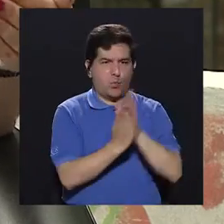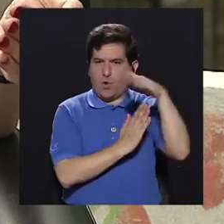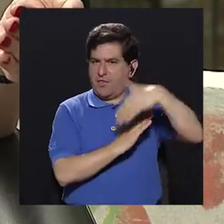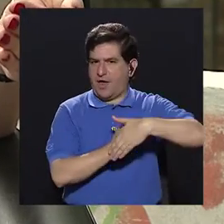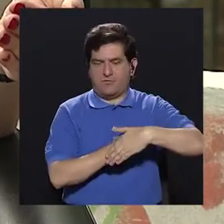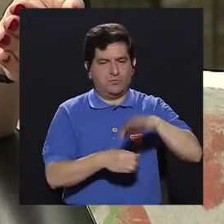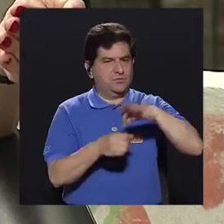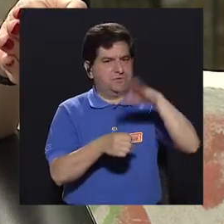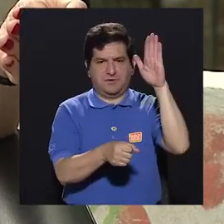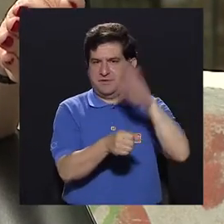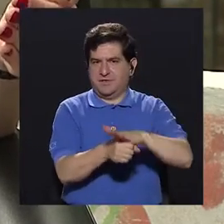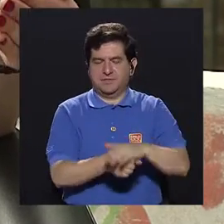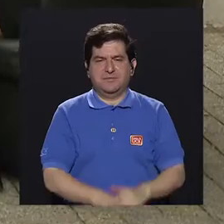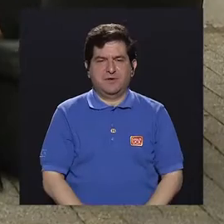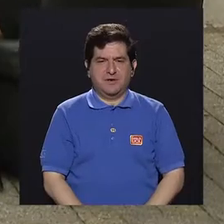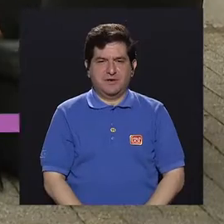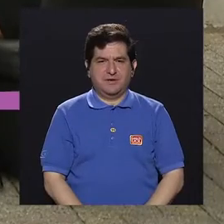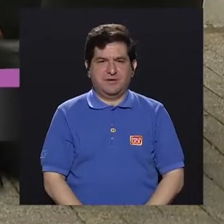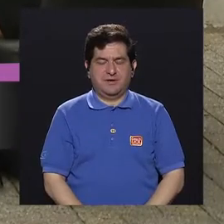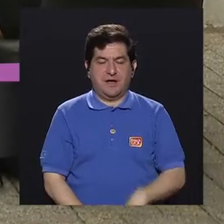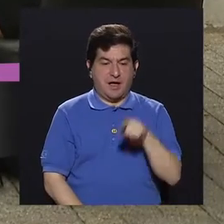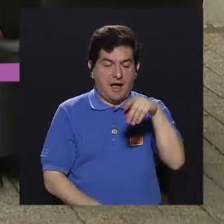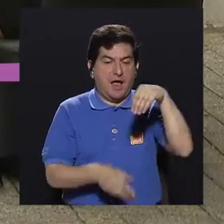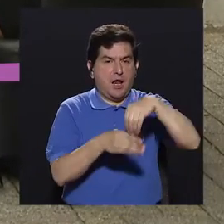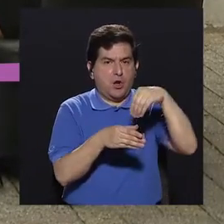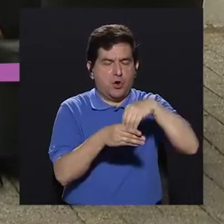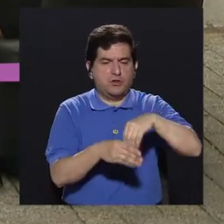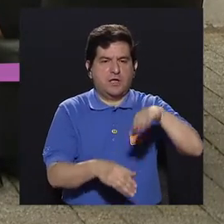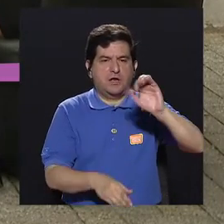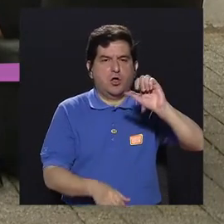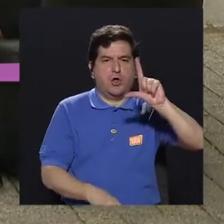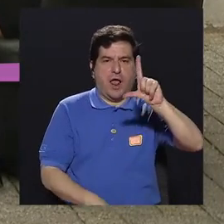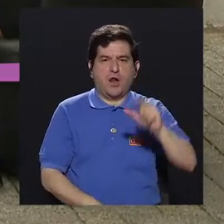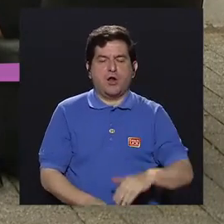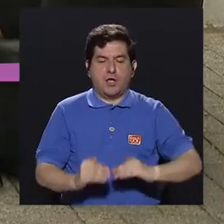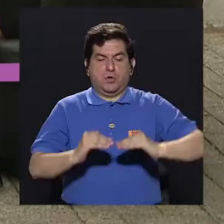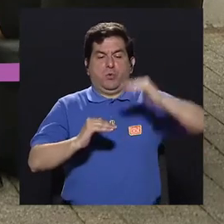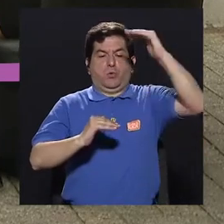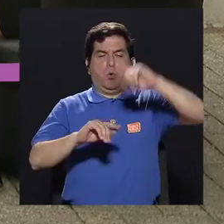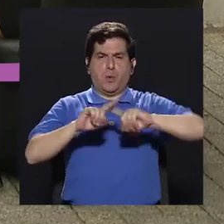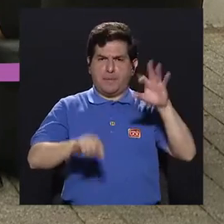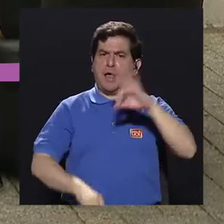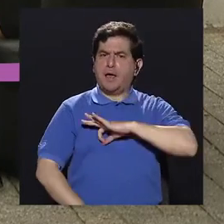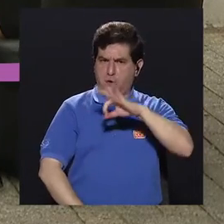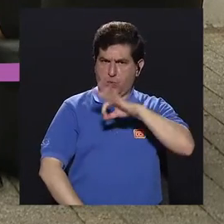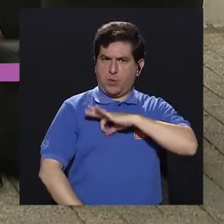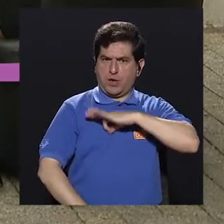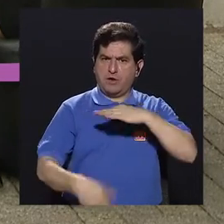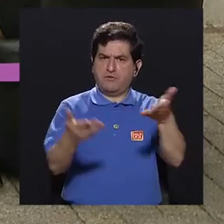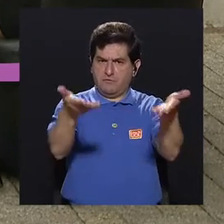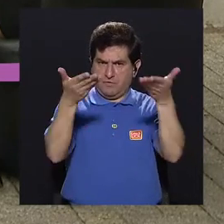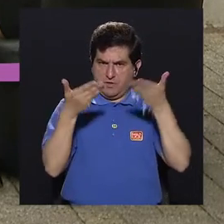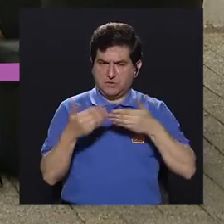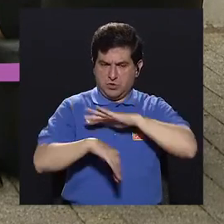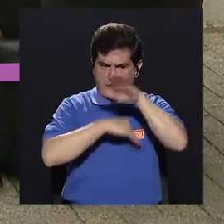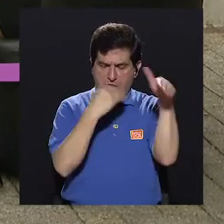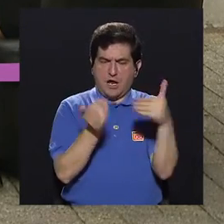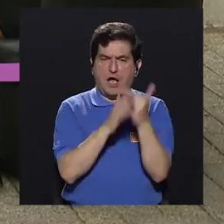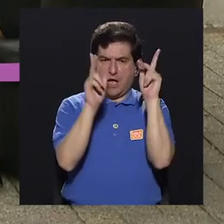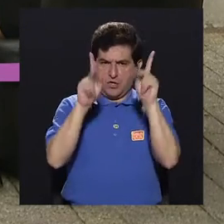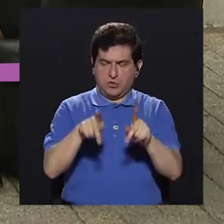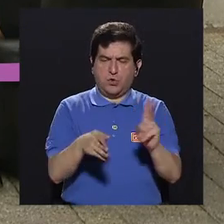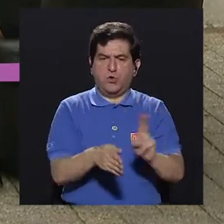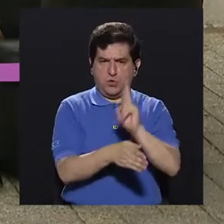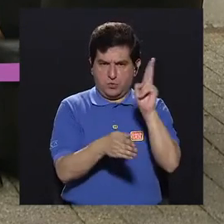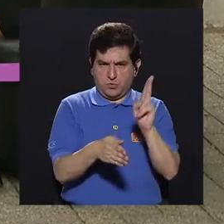abusar de las semillas... se puede sentar con una bolsa. ...por el contenido calórico. Pero que nos dan beneficios, ¿verdad? A todos,